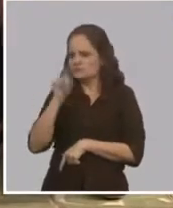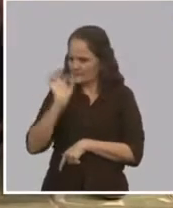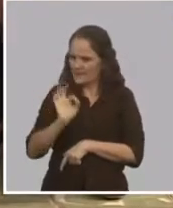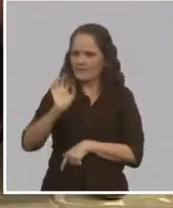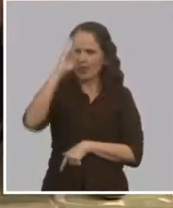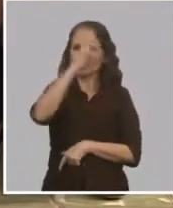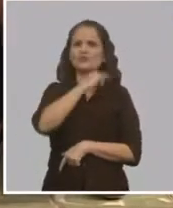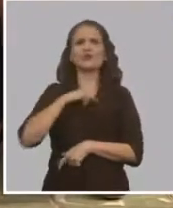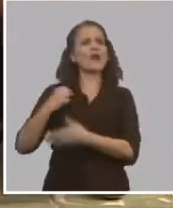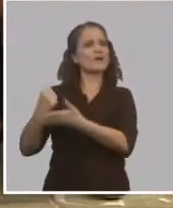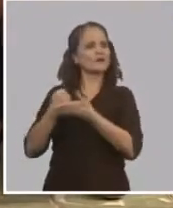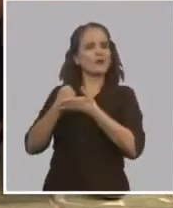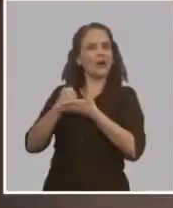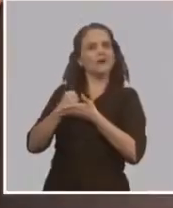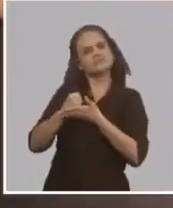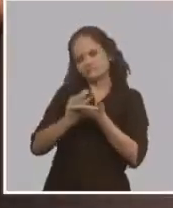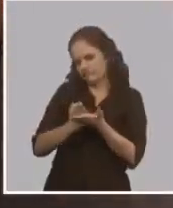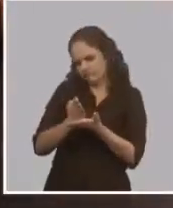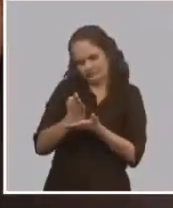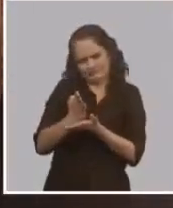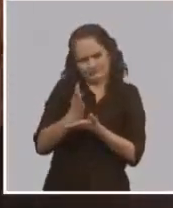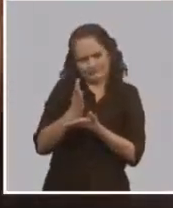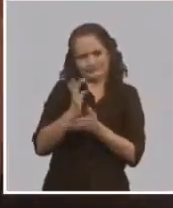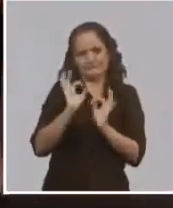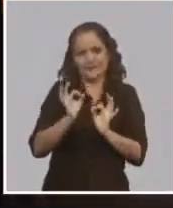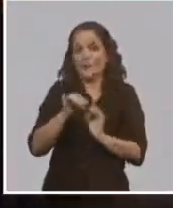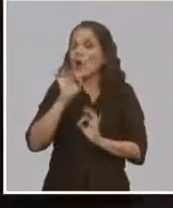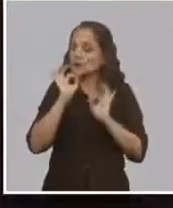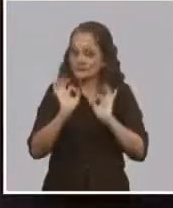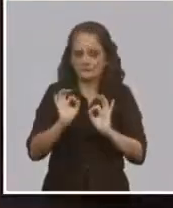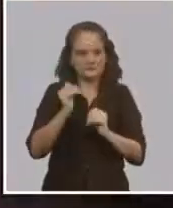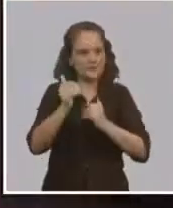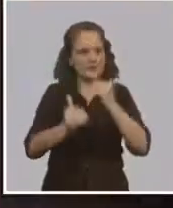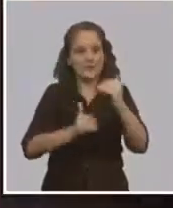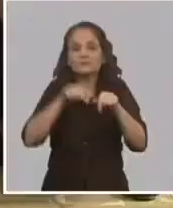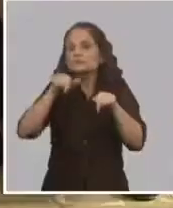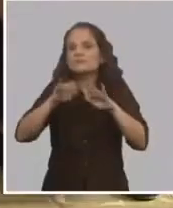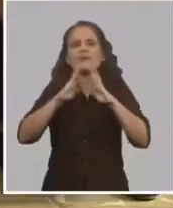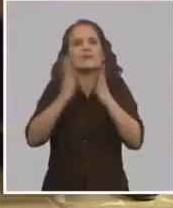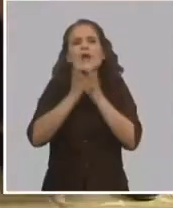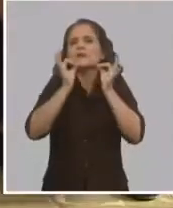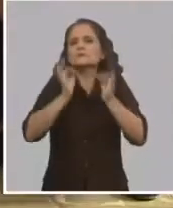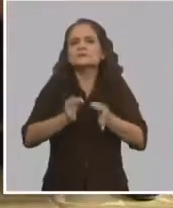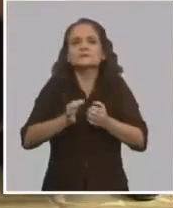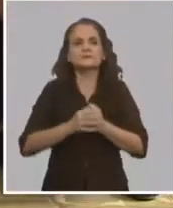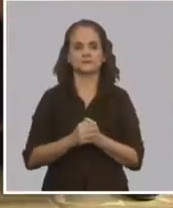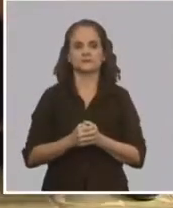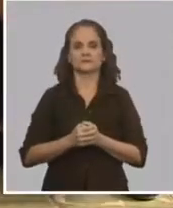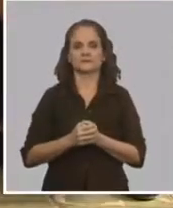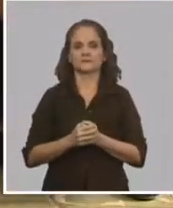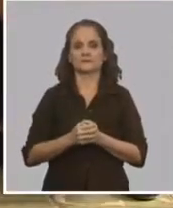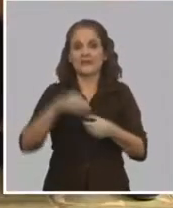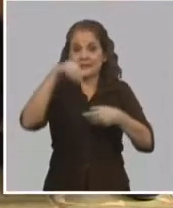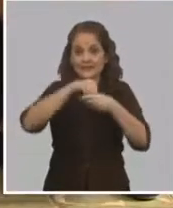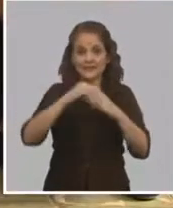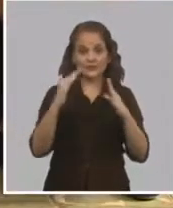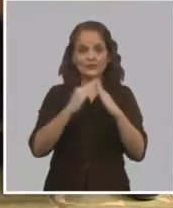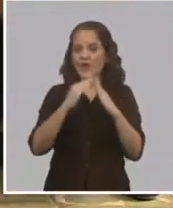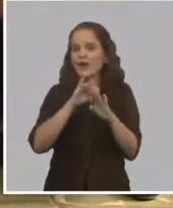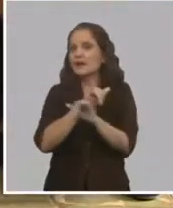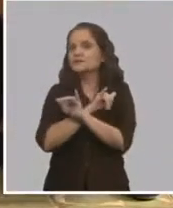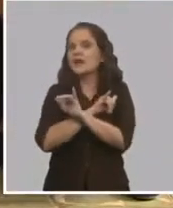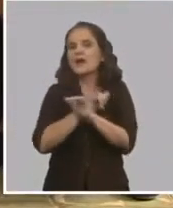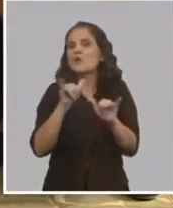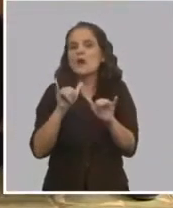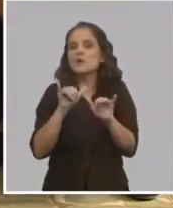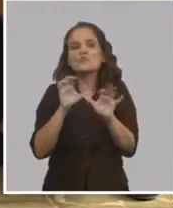y todo. Seguimos adelante, ¿no? No tiene otra, esta es la familia. El hogar debe ser un